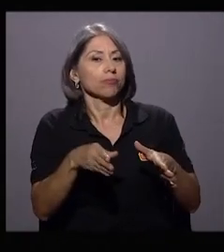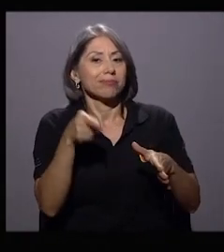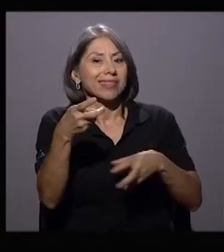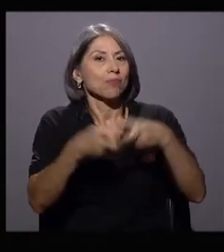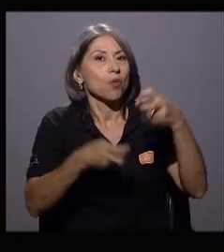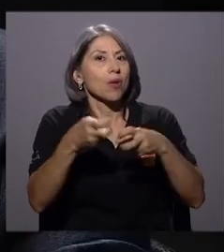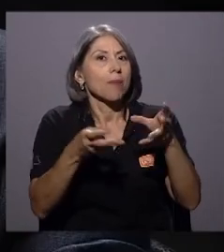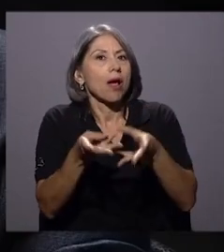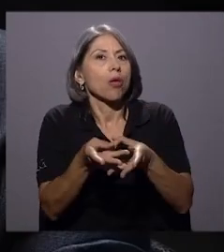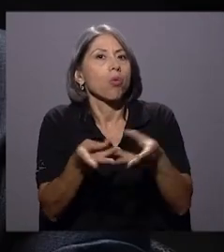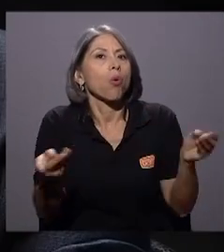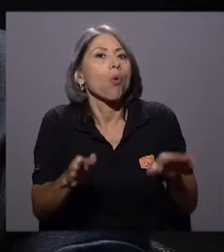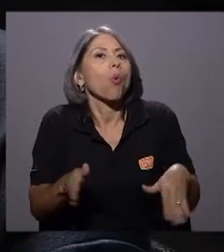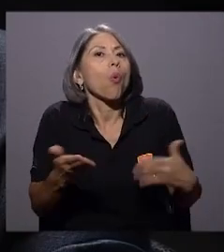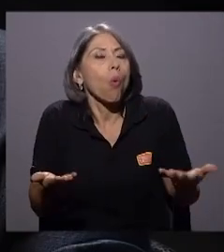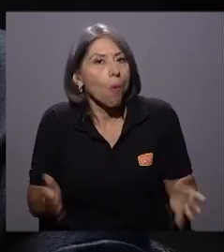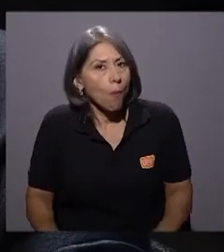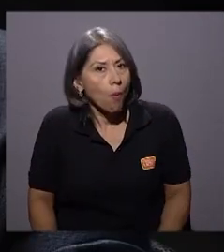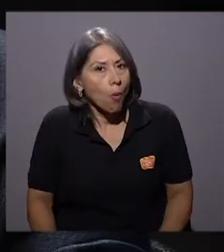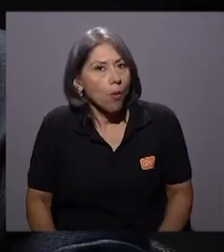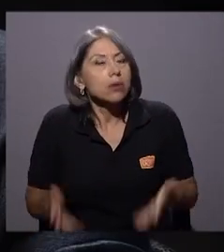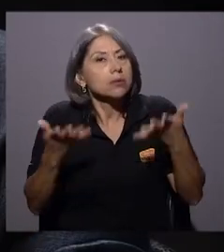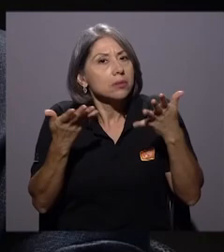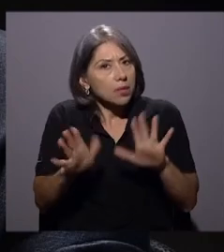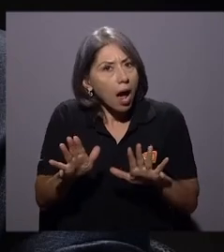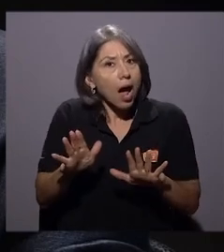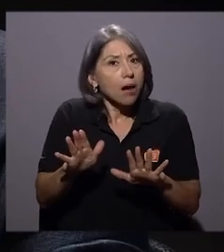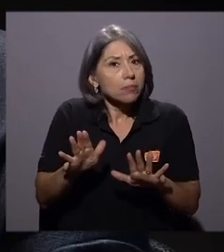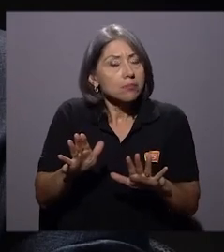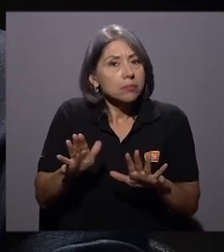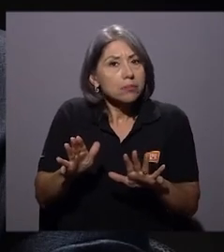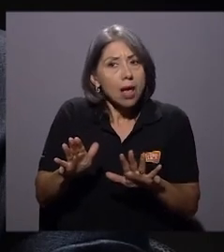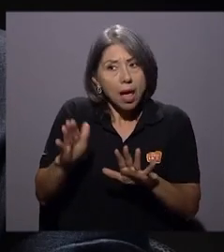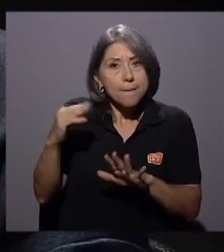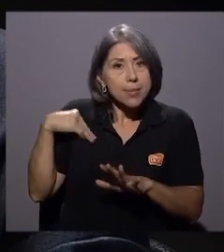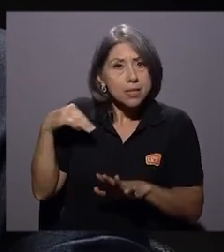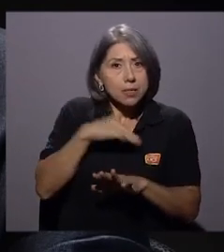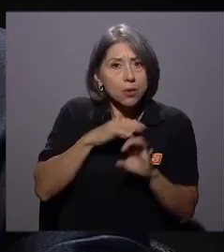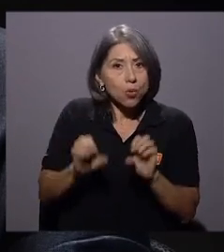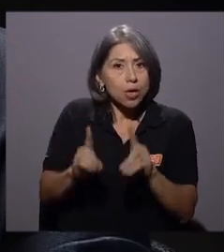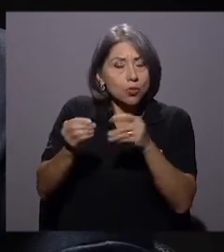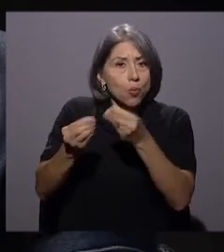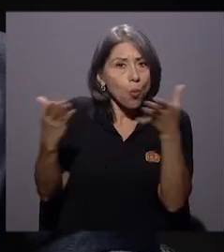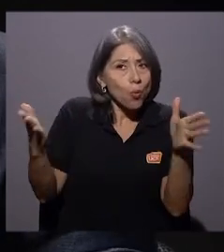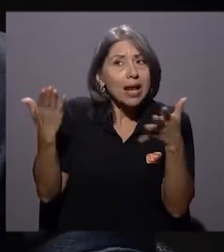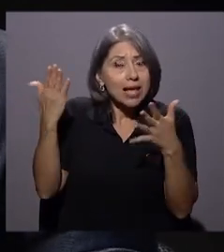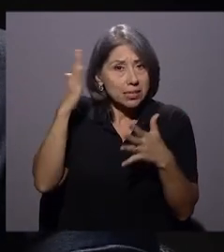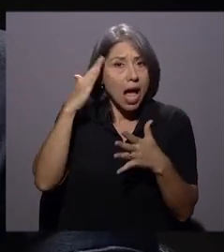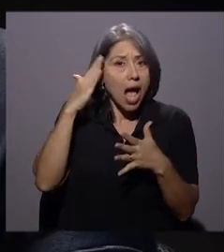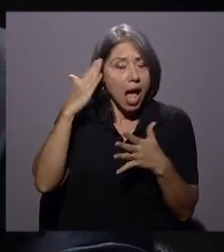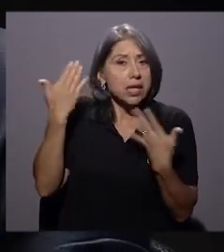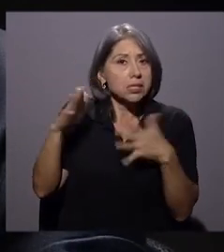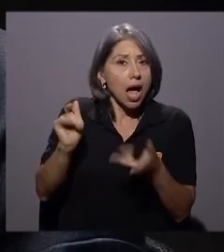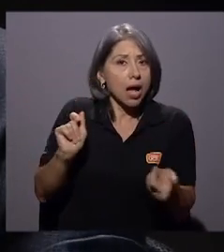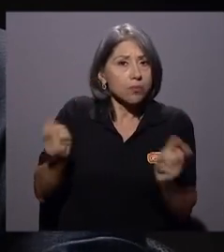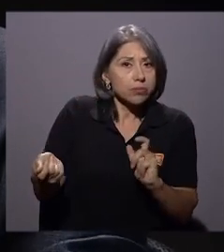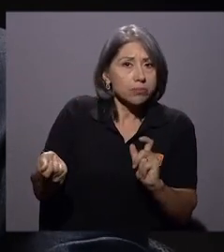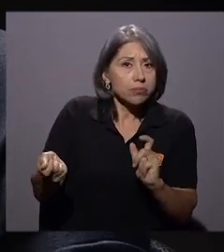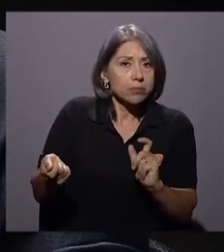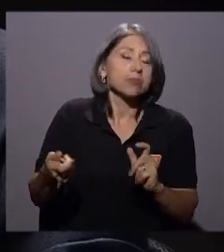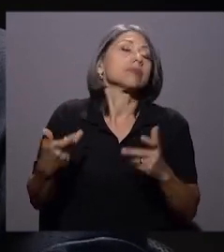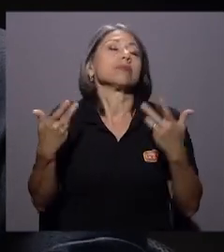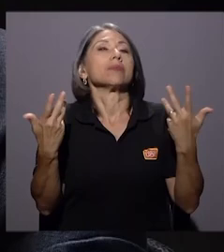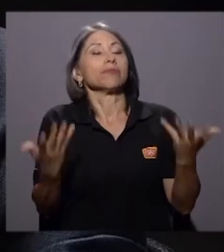grave problema? ¿Se le ha hecho llegar al Ministerio de Educación Pública esas preocupaciones? ¿Están implementando cambios ya? Bueno, ahí quería llegar